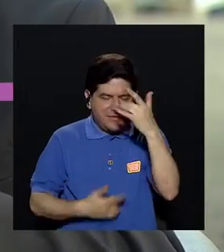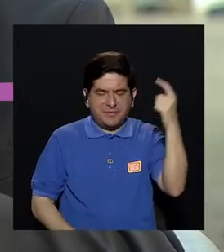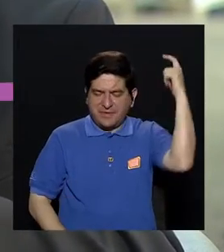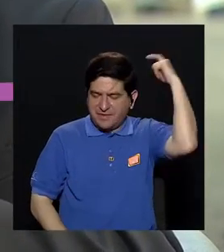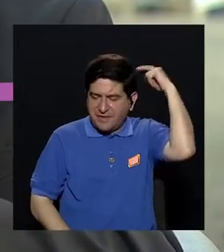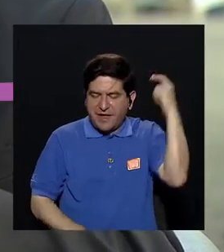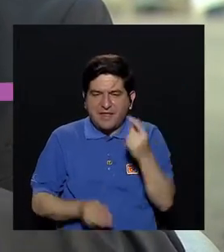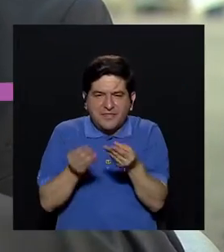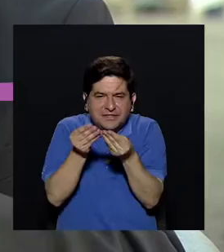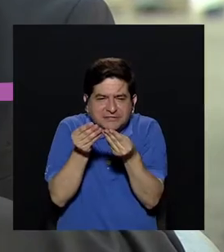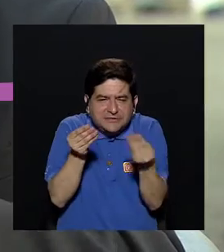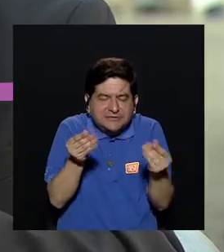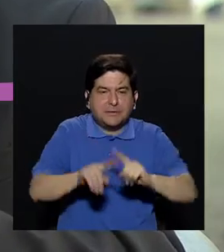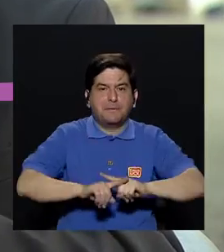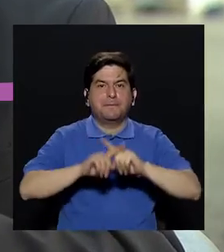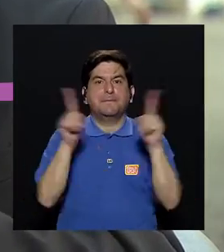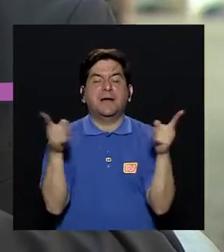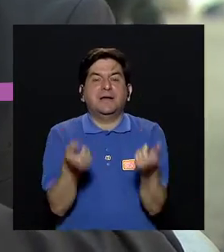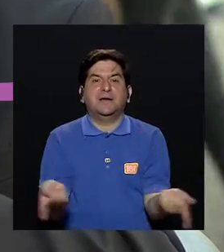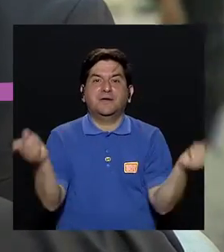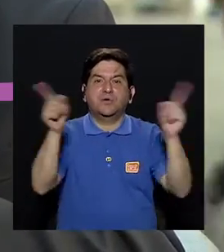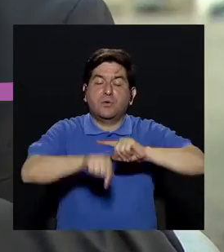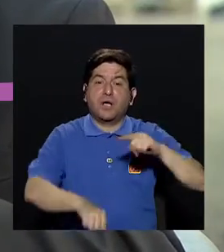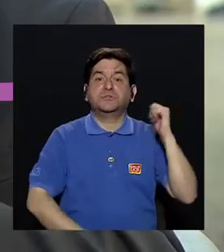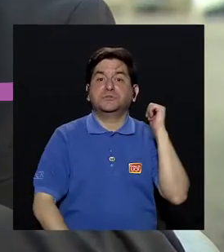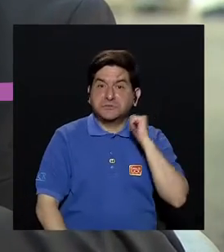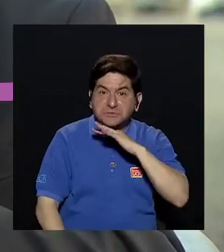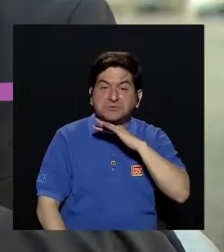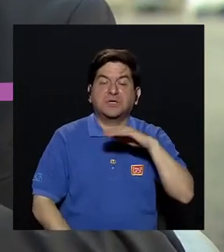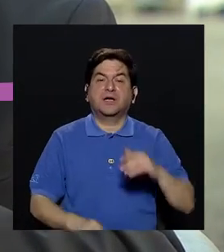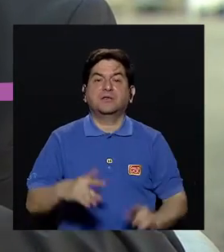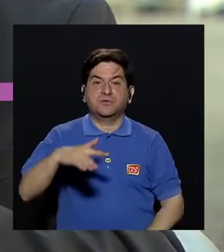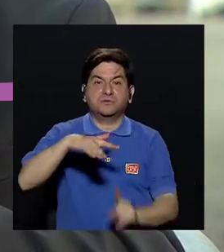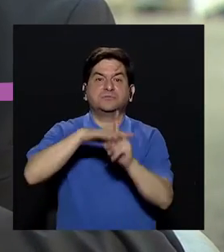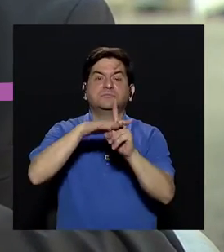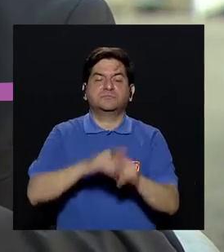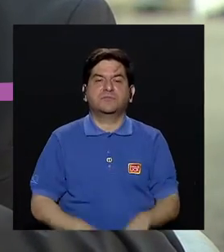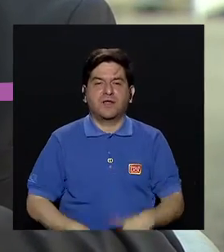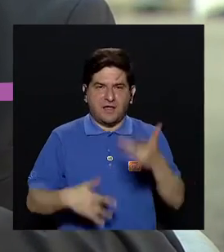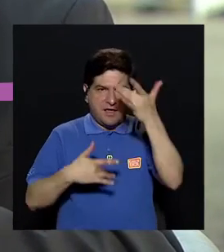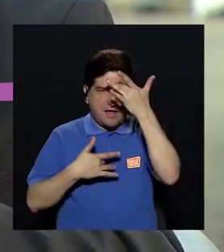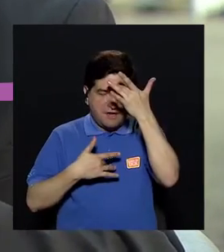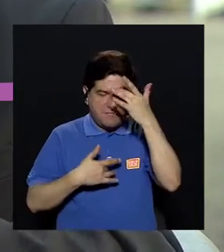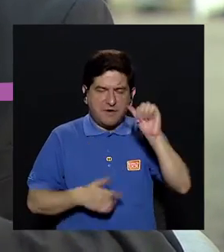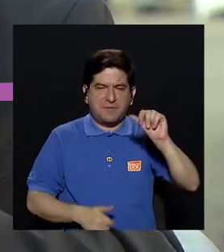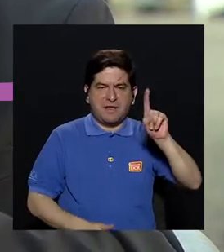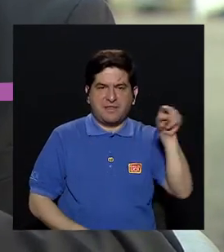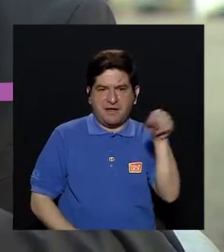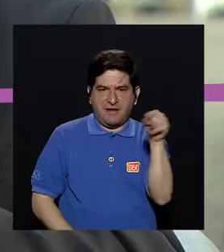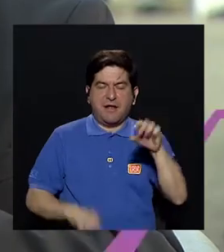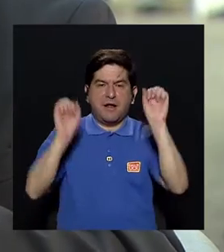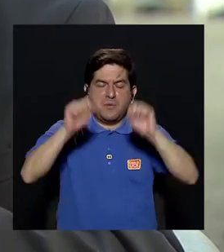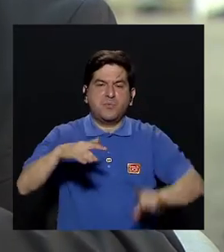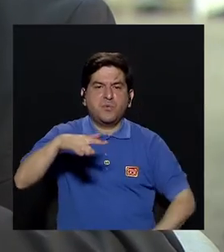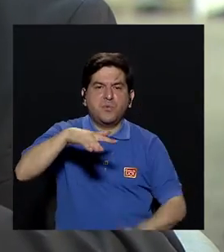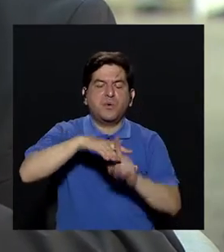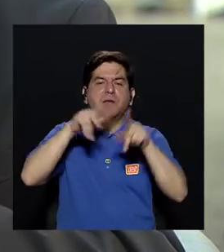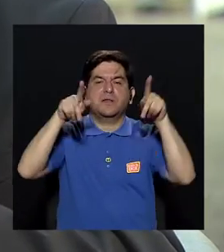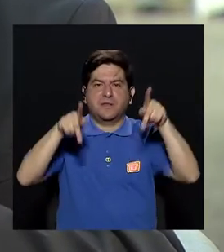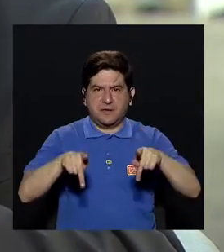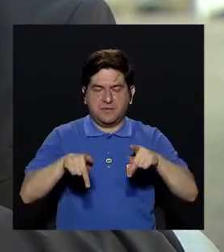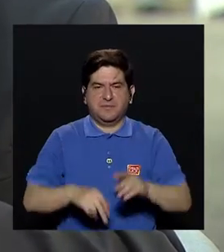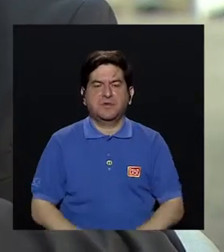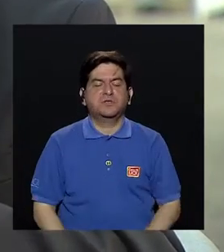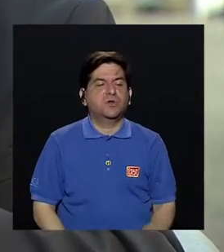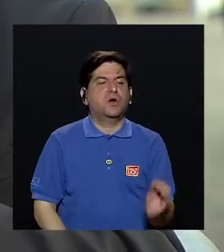neurodegenerativa. Sin embargo, hay casos raros de enfermedad de Alzheimer, en este caso, que pueden aparecer en